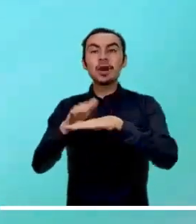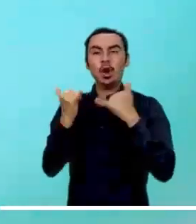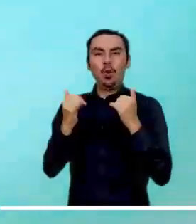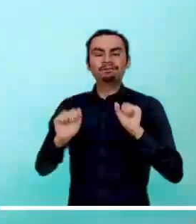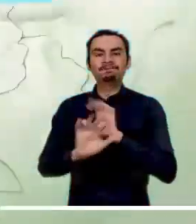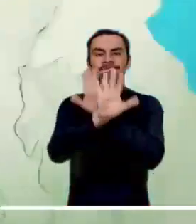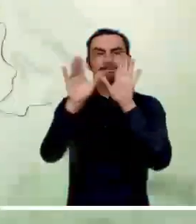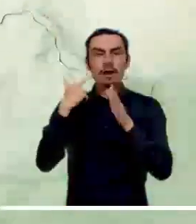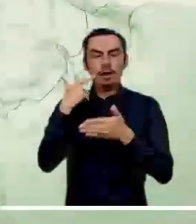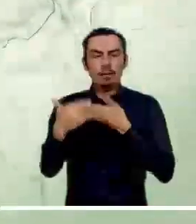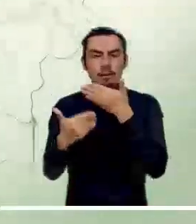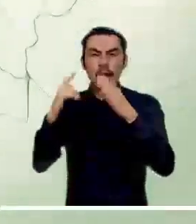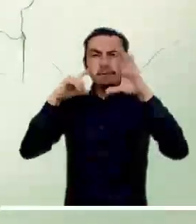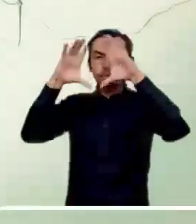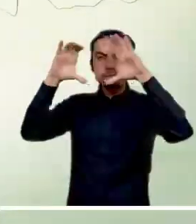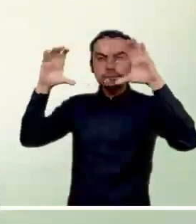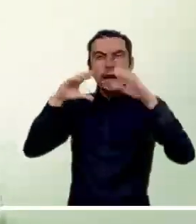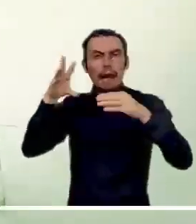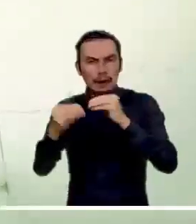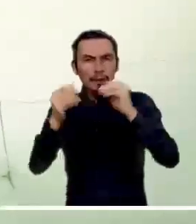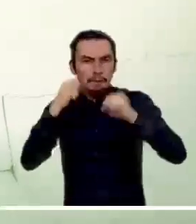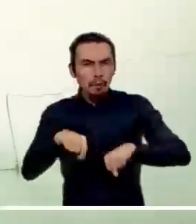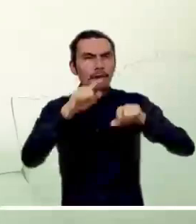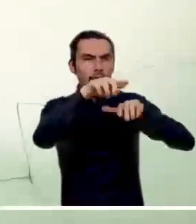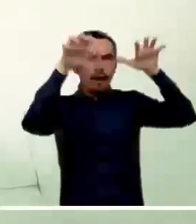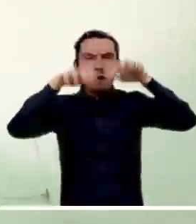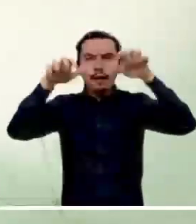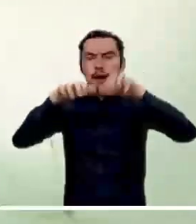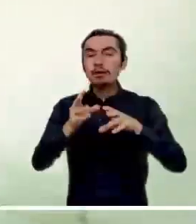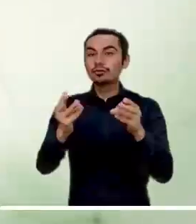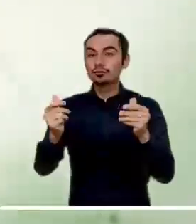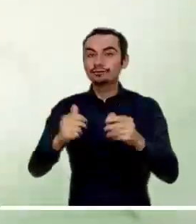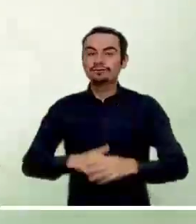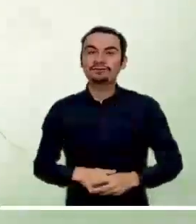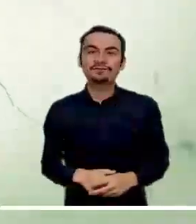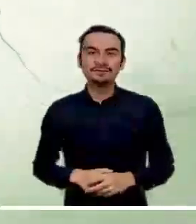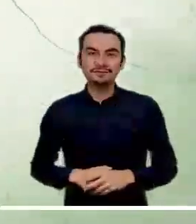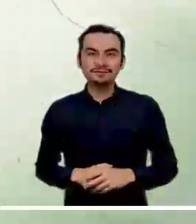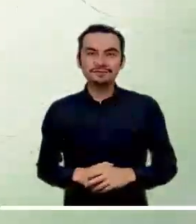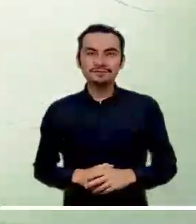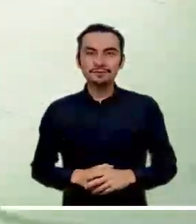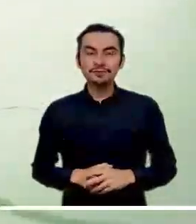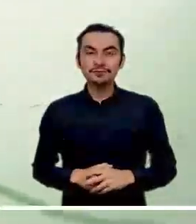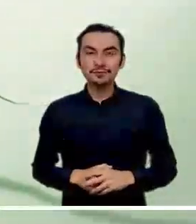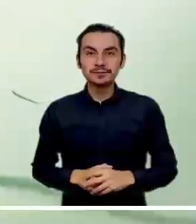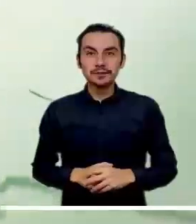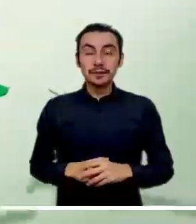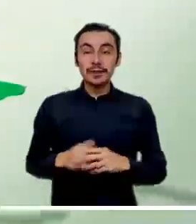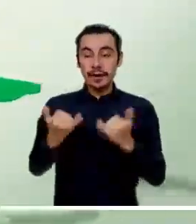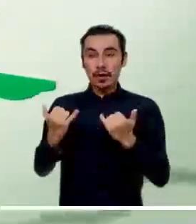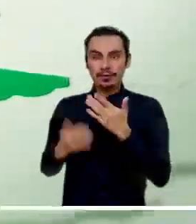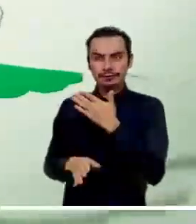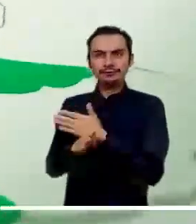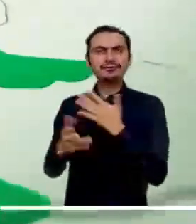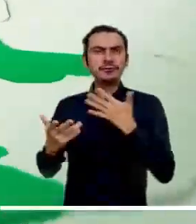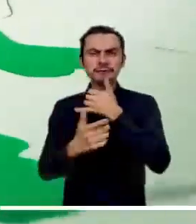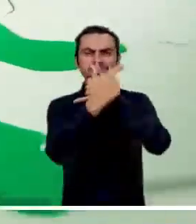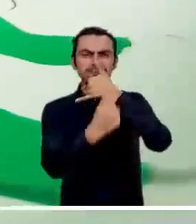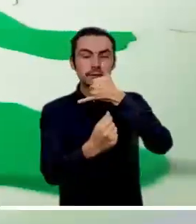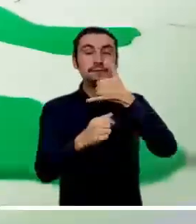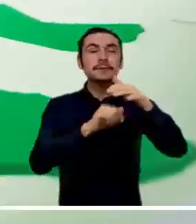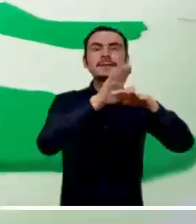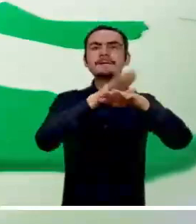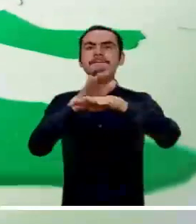predominio de tiempo seco en todo el territorio. Seguimos con el Pacífico, donde se esperan lluvias moderadas en Chocó.